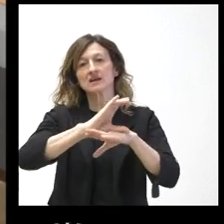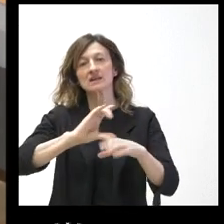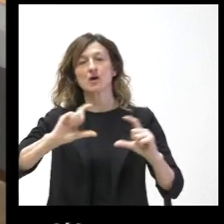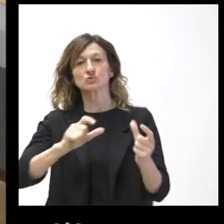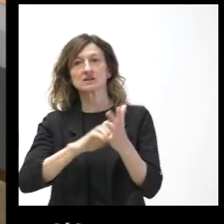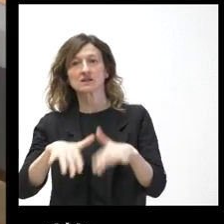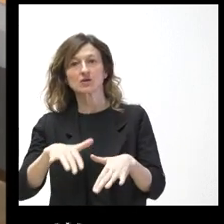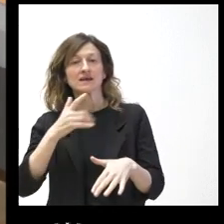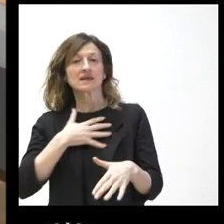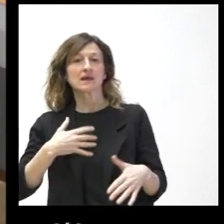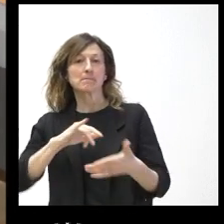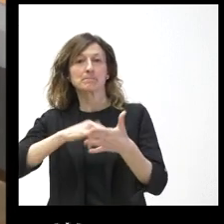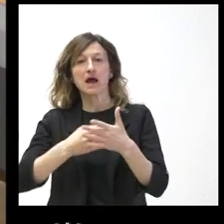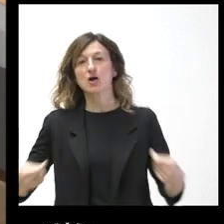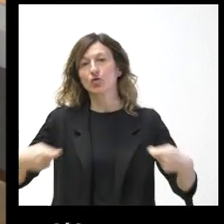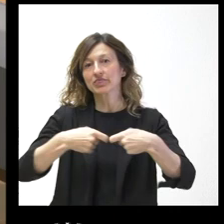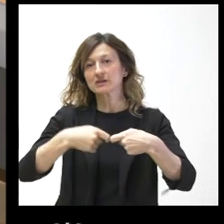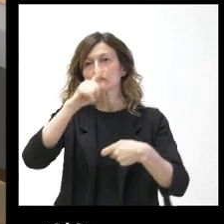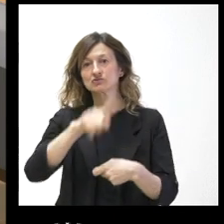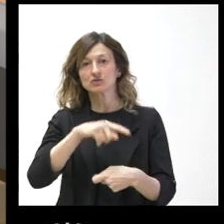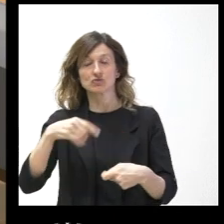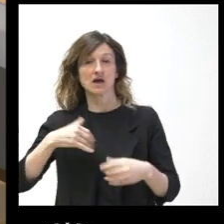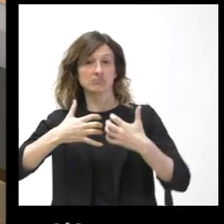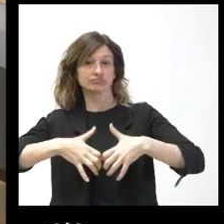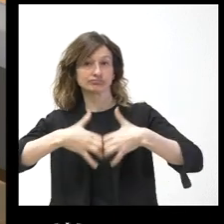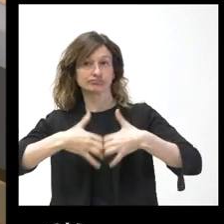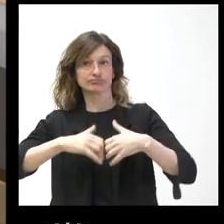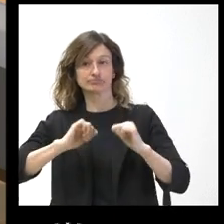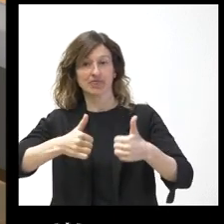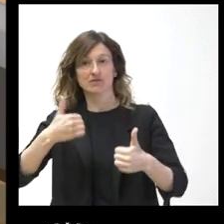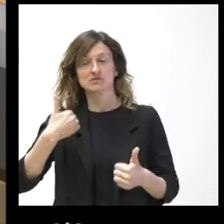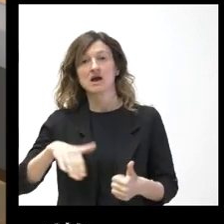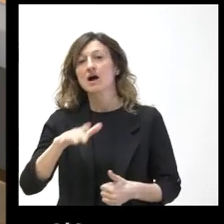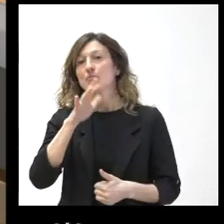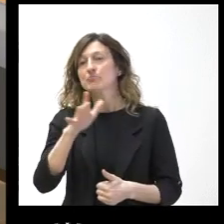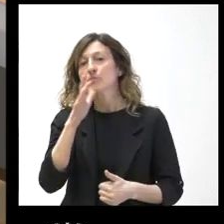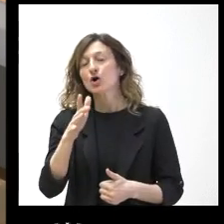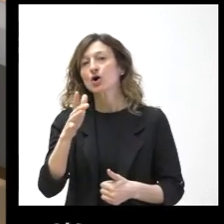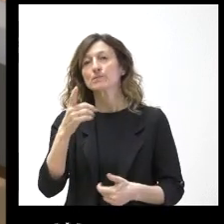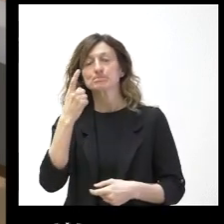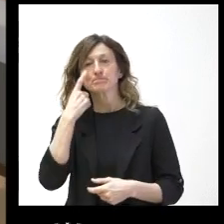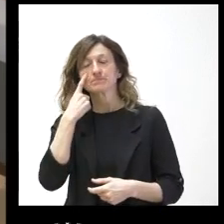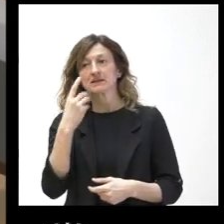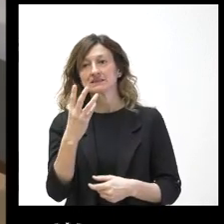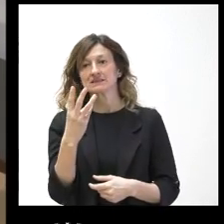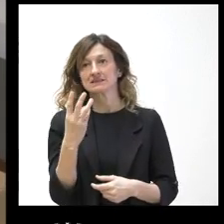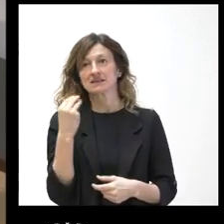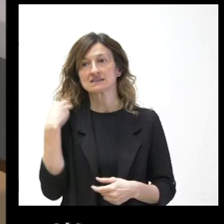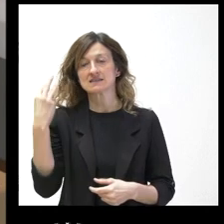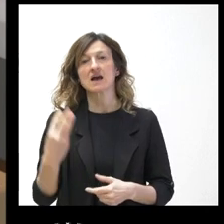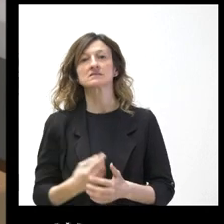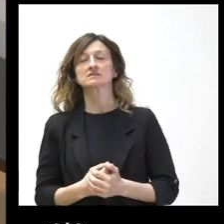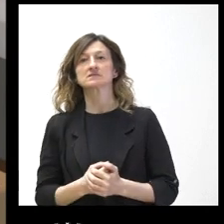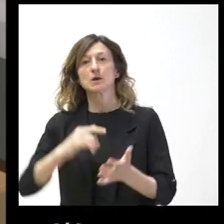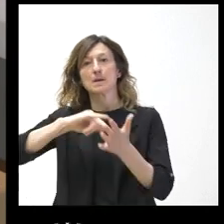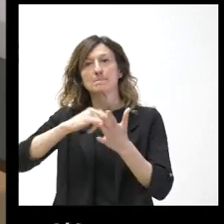ese plan de conciertos, puesto ya en marcha, porque en el último rato conocido la demora media ha subido en tres días. No sé si el